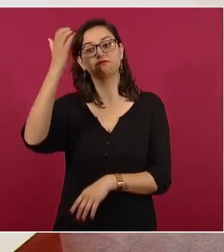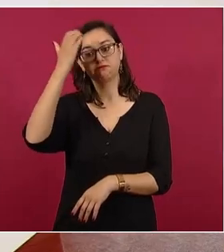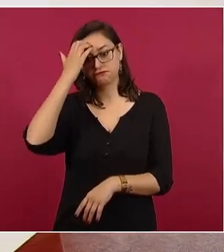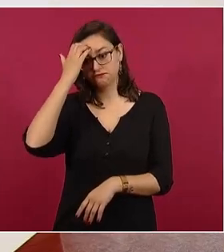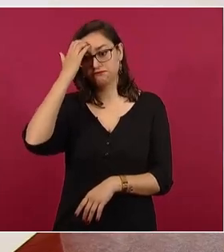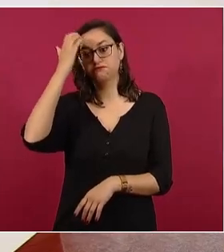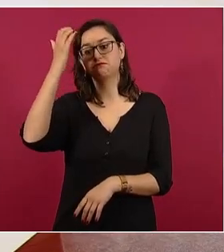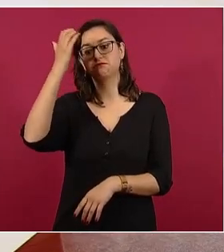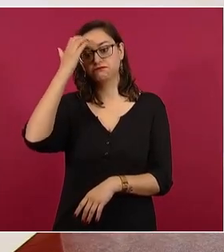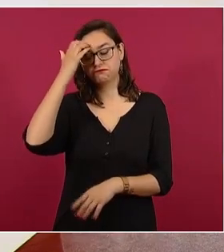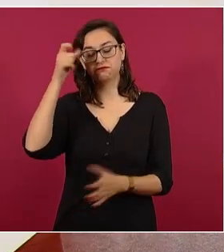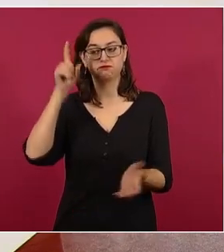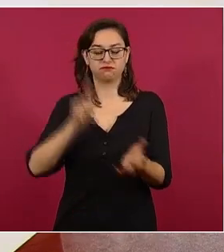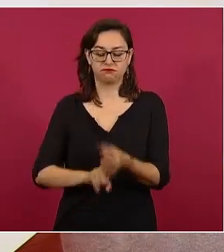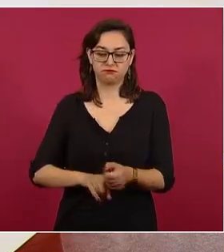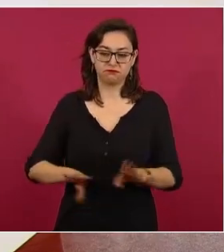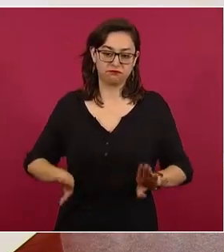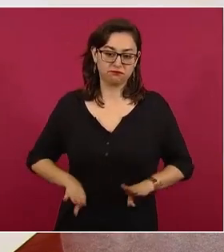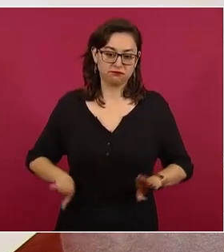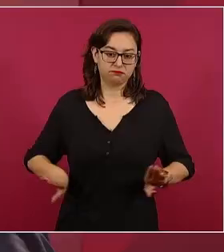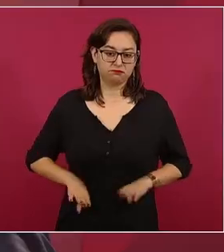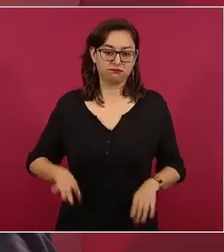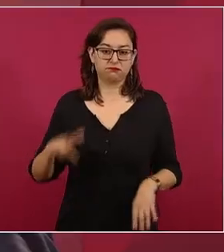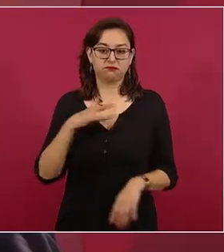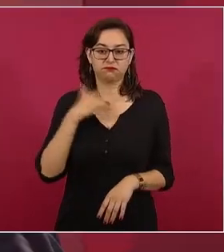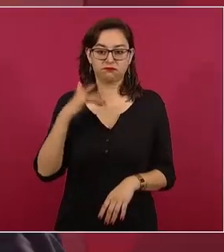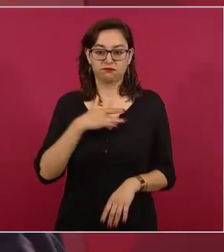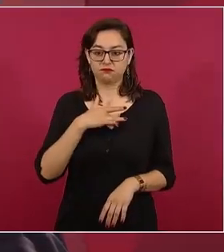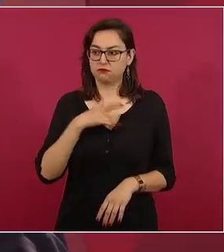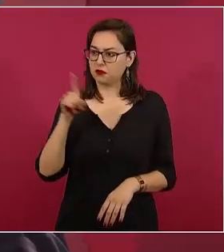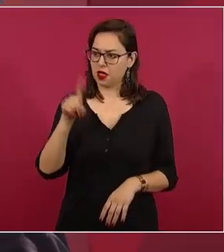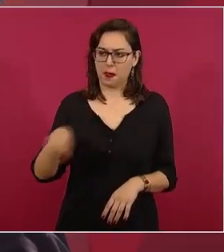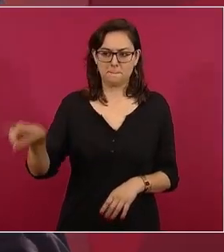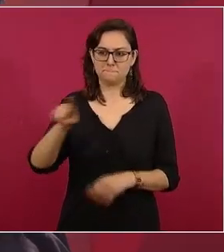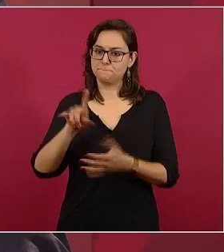en sus sentimientos y es un pueblo respetuoso